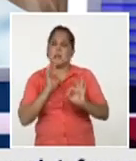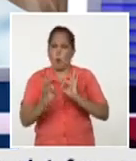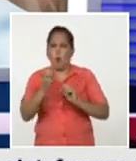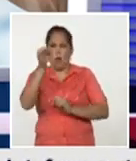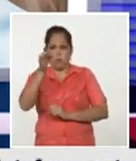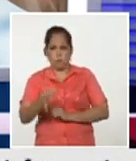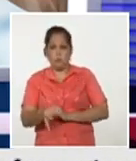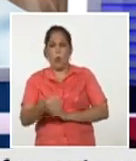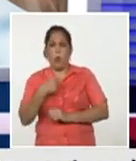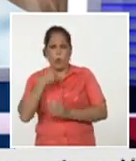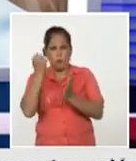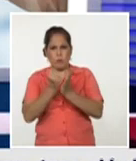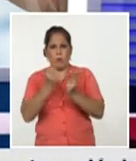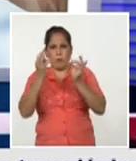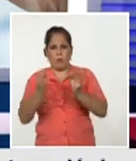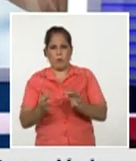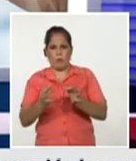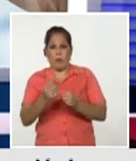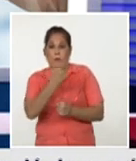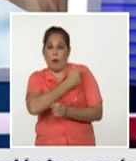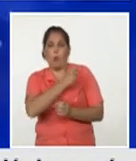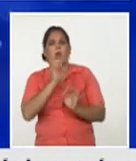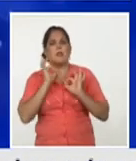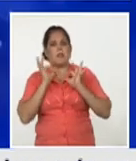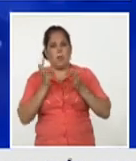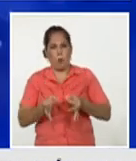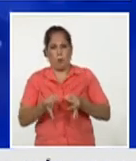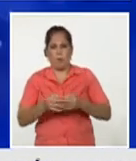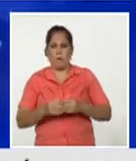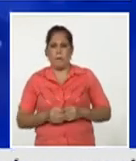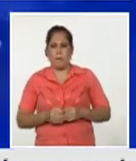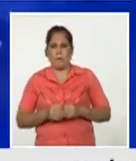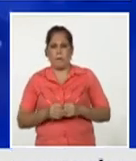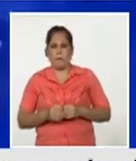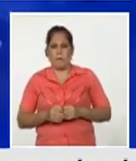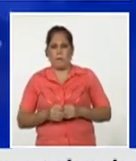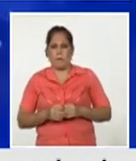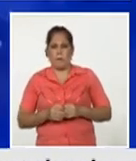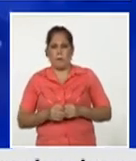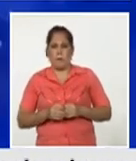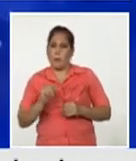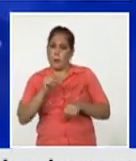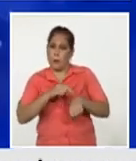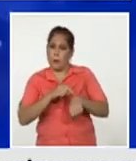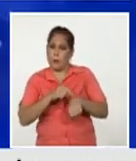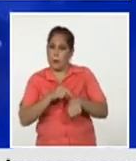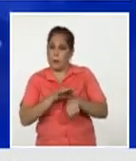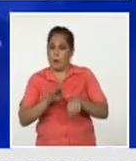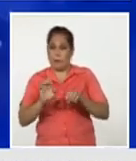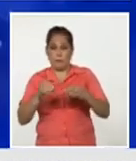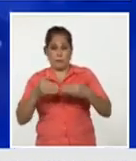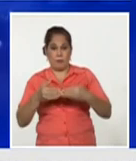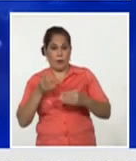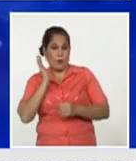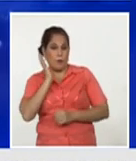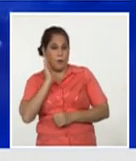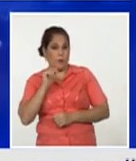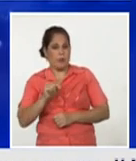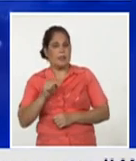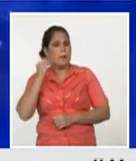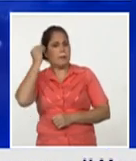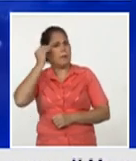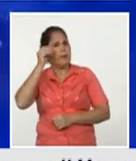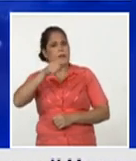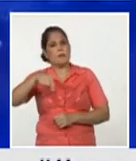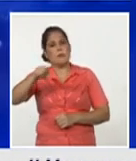confirmación de que es una plataforma muy segura doctora cuando nos quedan ya pocos minutos para concluir nuestro espacio ¿qué esperan de